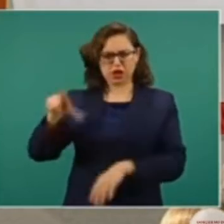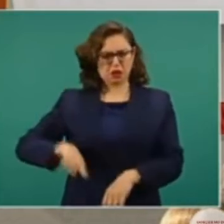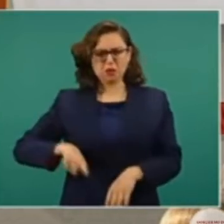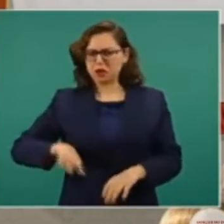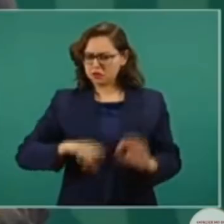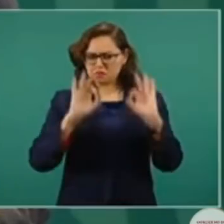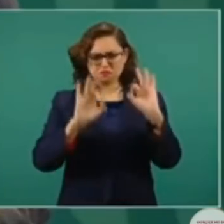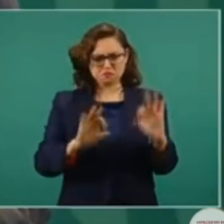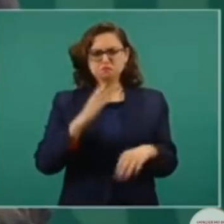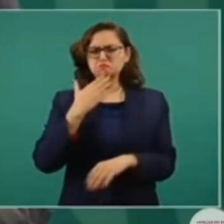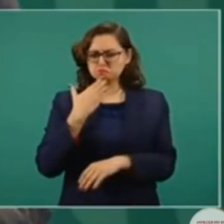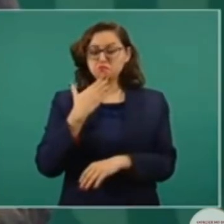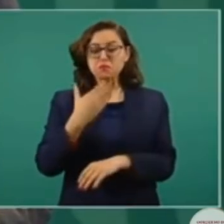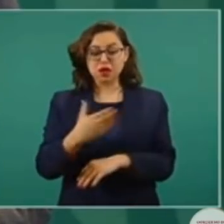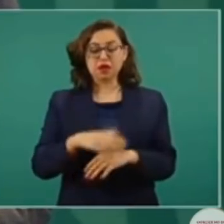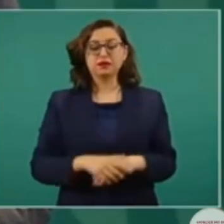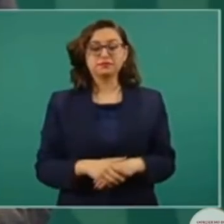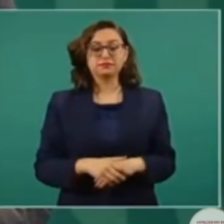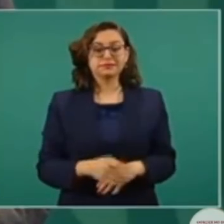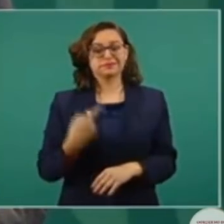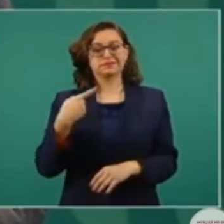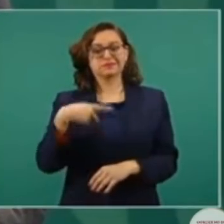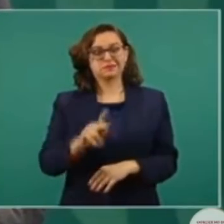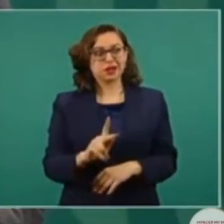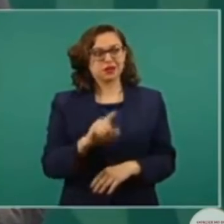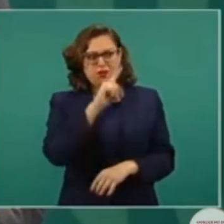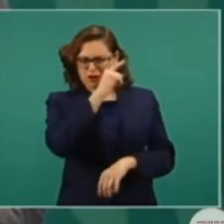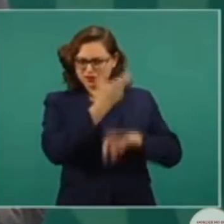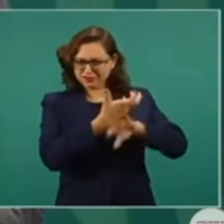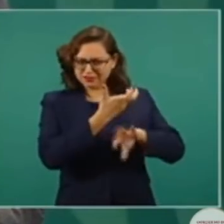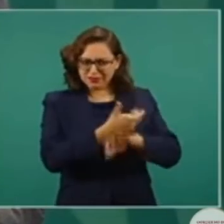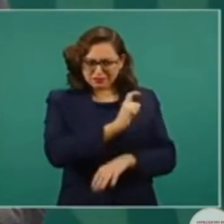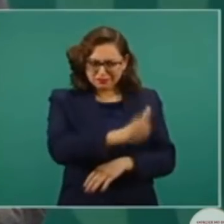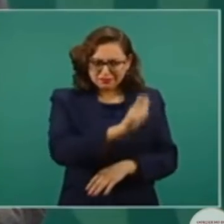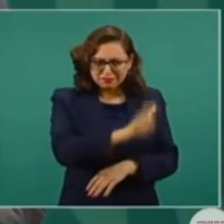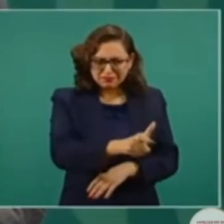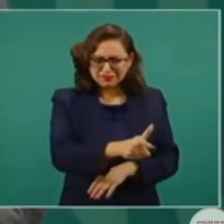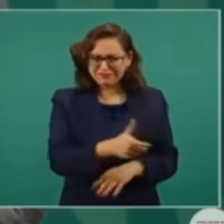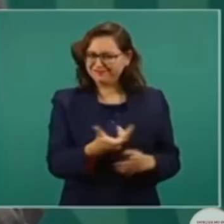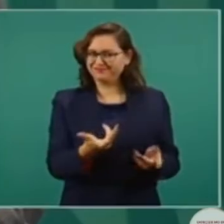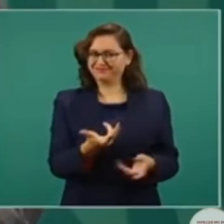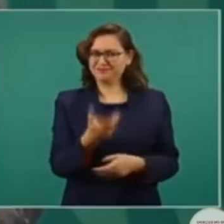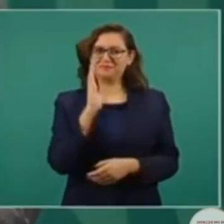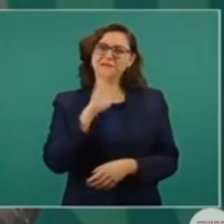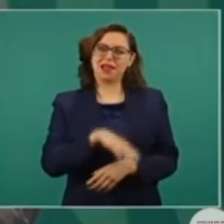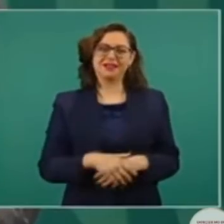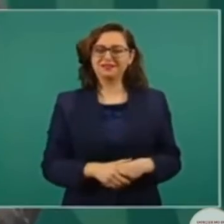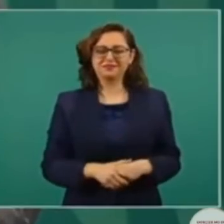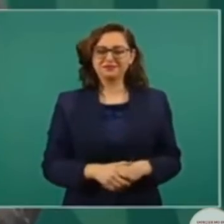y cuando no haya dinero del gobierno de Estados Unidos,